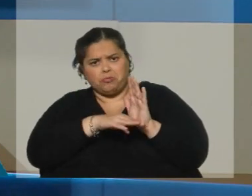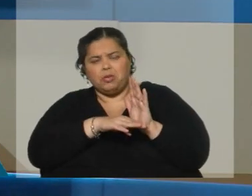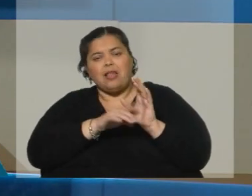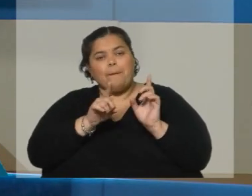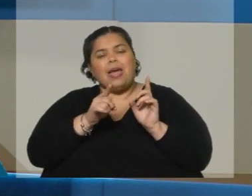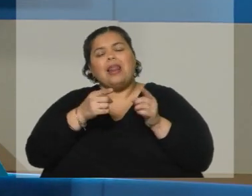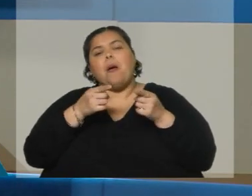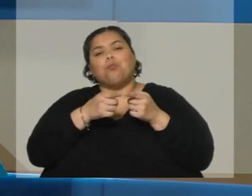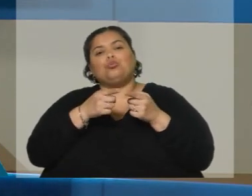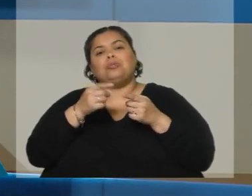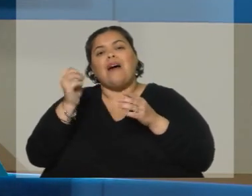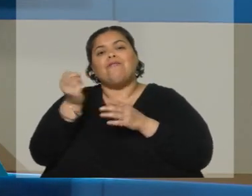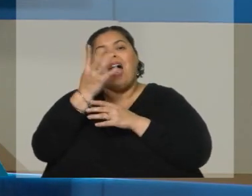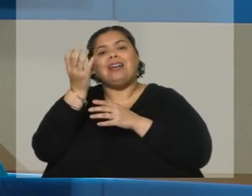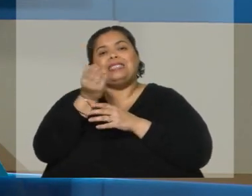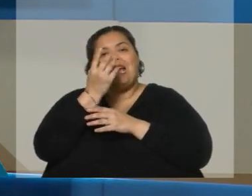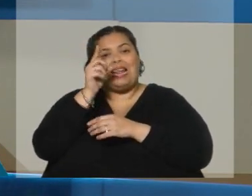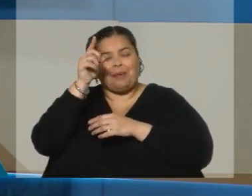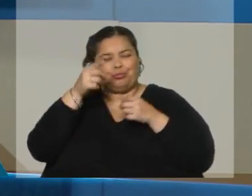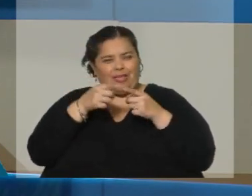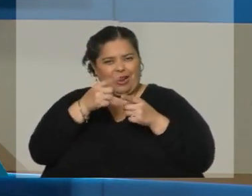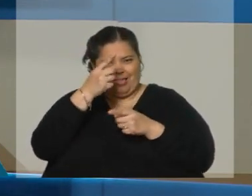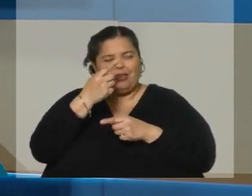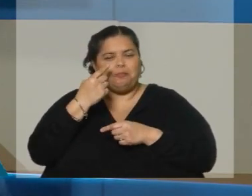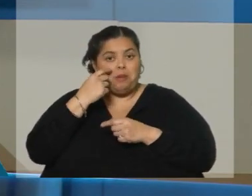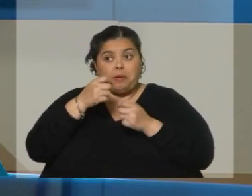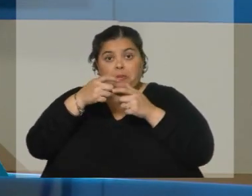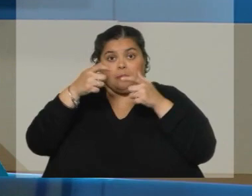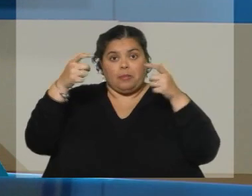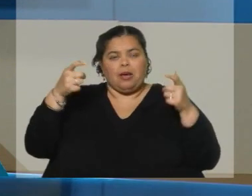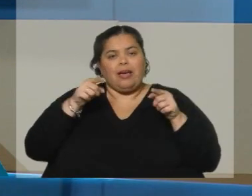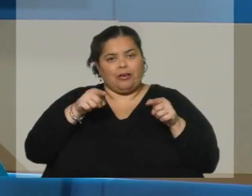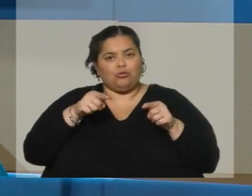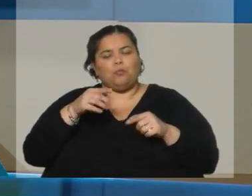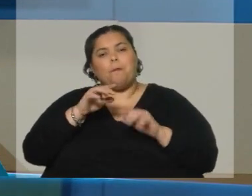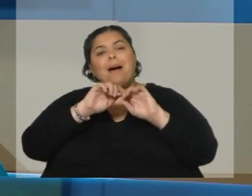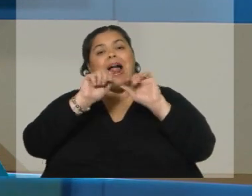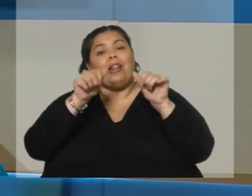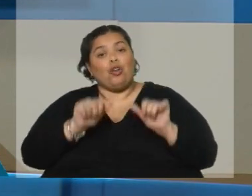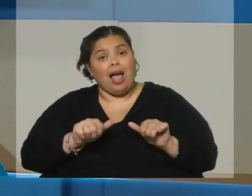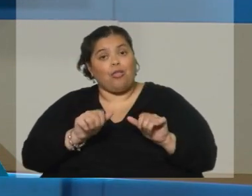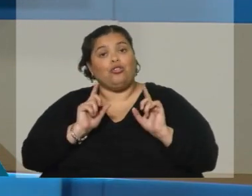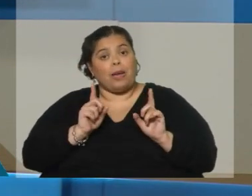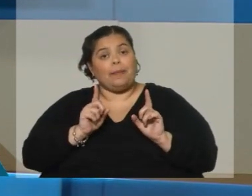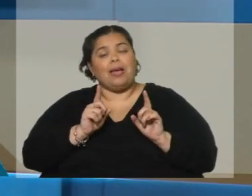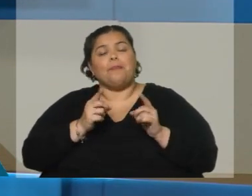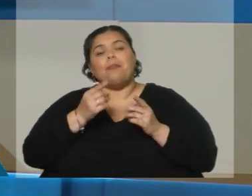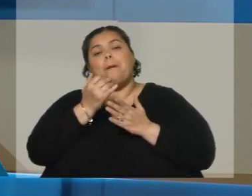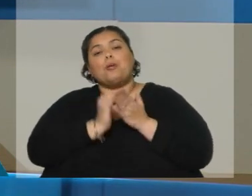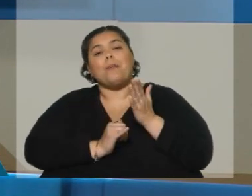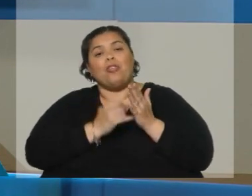en Punta Ballena. Esto es uno de los cambios más significativos. En Maldonado, si buscamos un promedio Punta del Este,